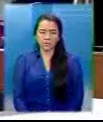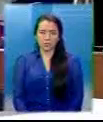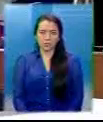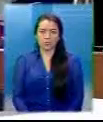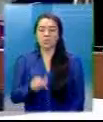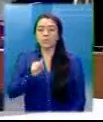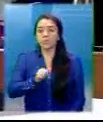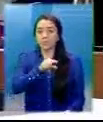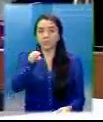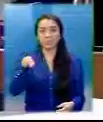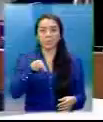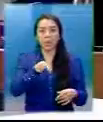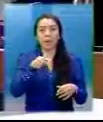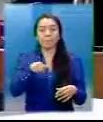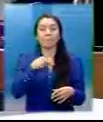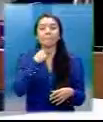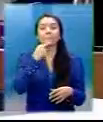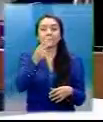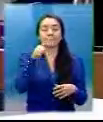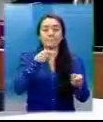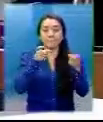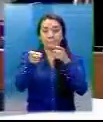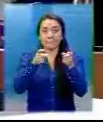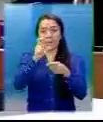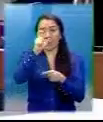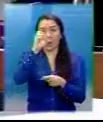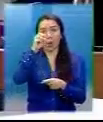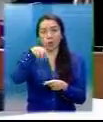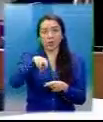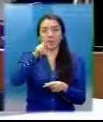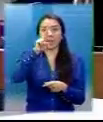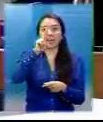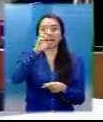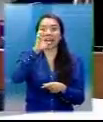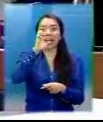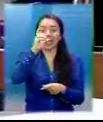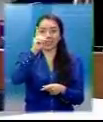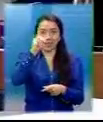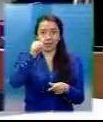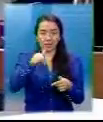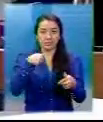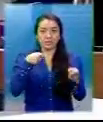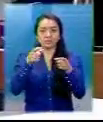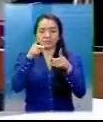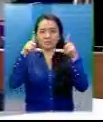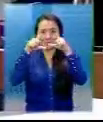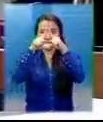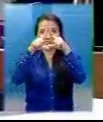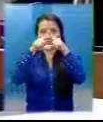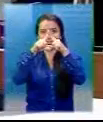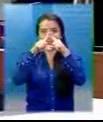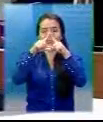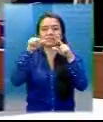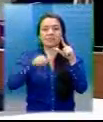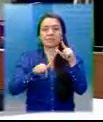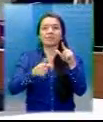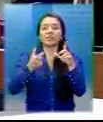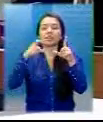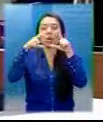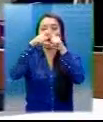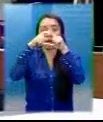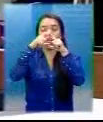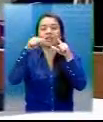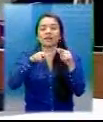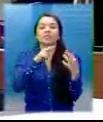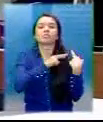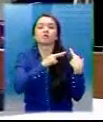Y el vocero de la Coordinadora para la Reducción de Desastres también informó sobre las medidas de seguridad que se están tomando en el volcán de Pacaya